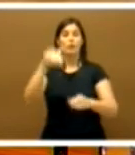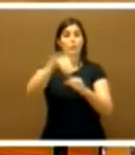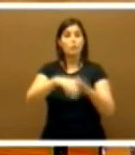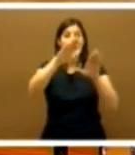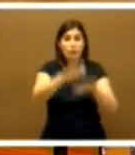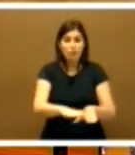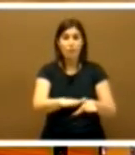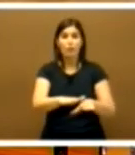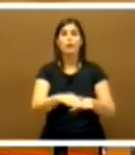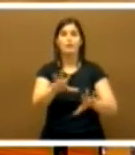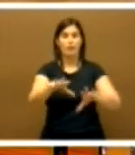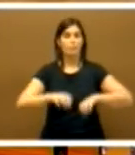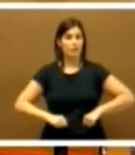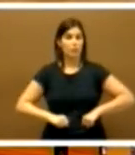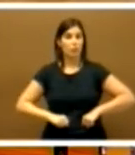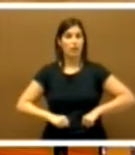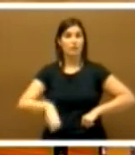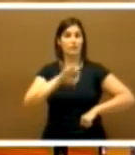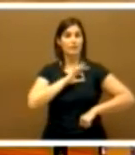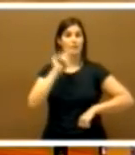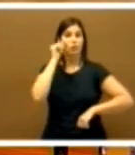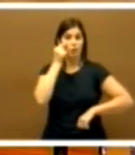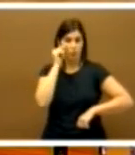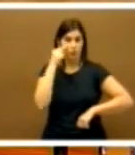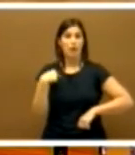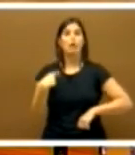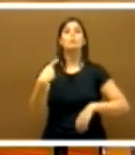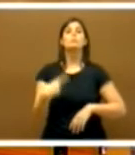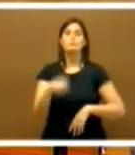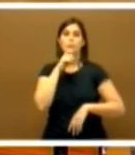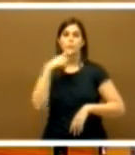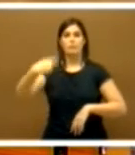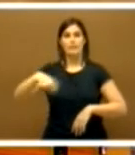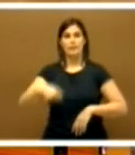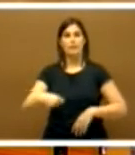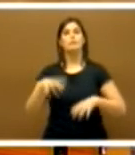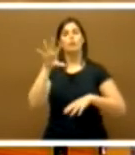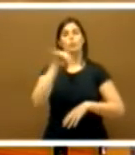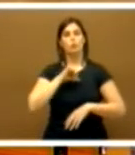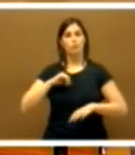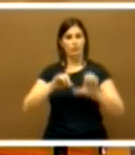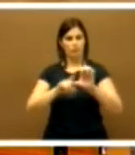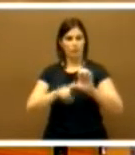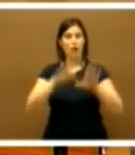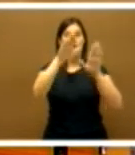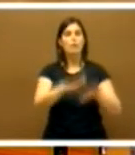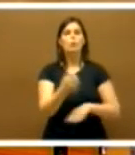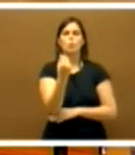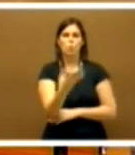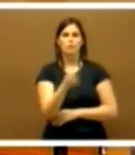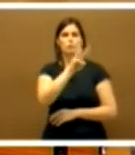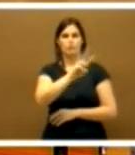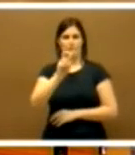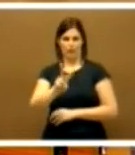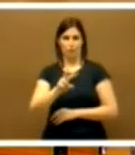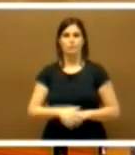favor de la investidura del señor Monago Terraza como presidente de la comunidad autónoma de Extremadura votos a favor treinta